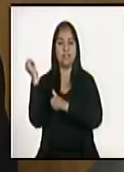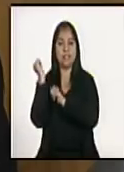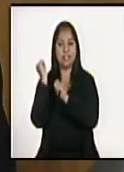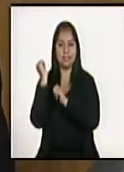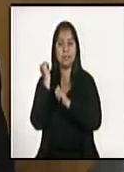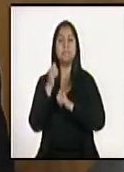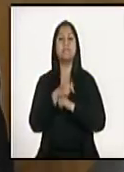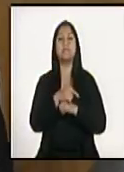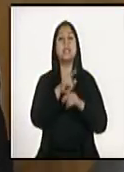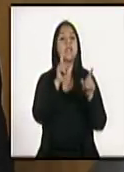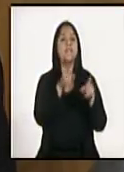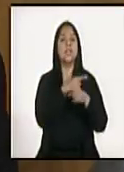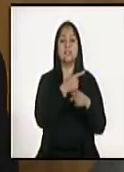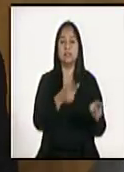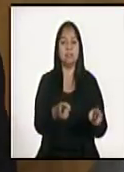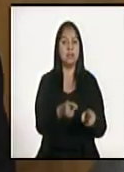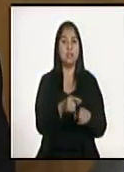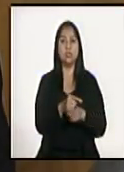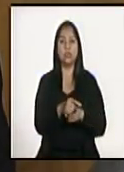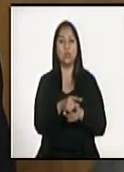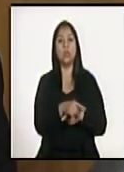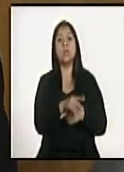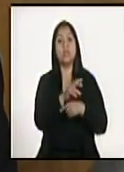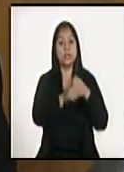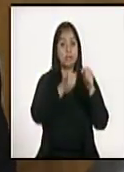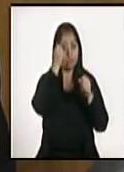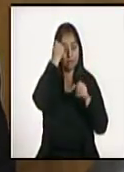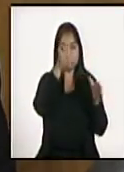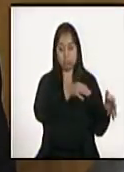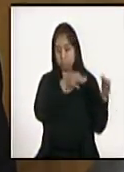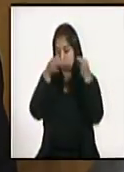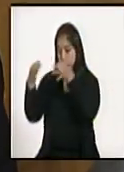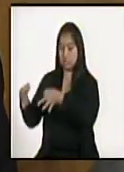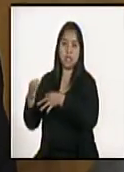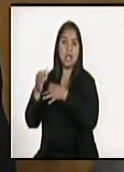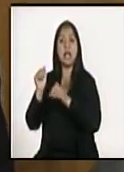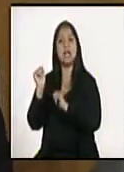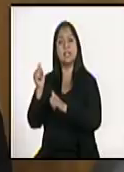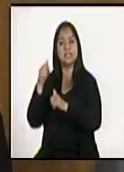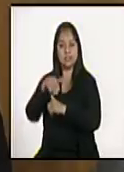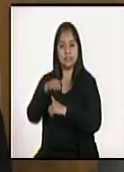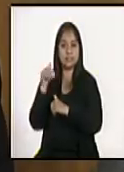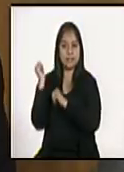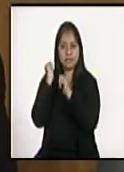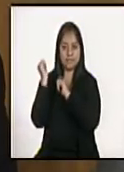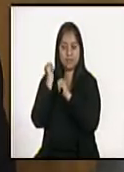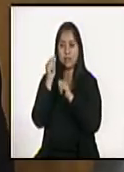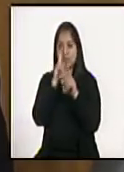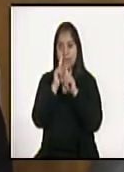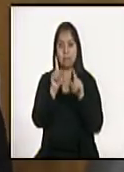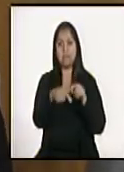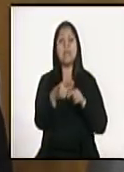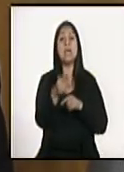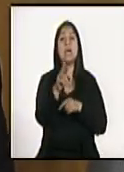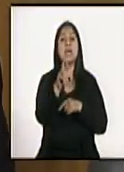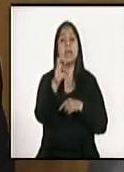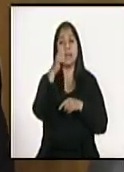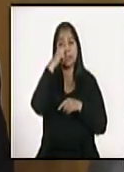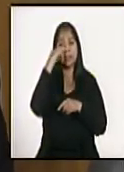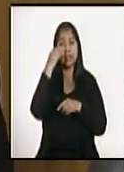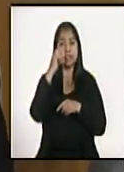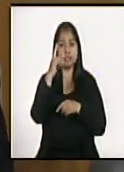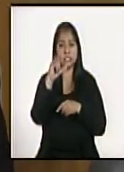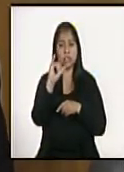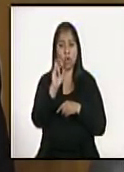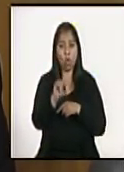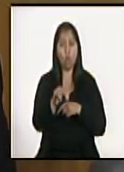Vencimiento del IVA febrero de 2020 se corre al 15 de abril. Las retenciones de ICR, retenciones de IVA de marzo de 2020 se